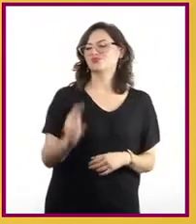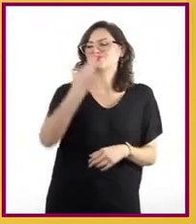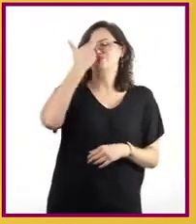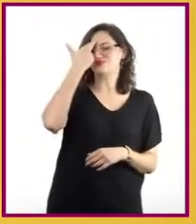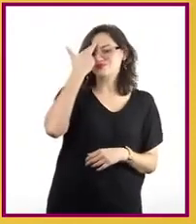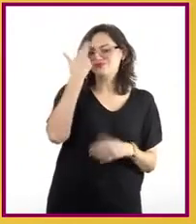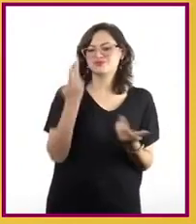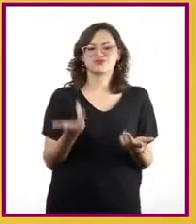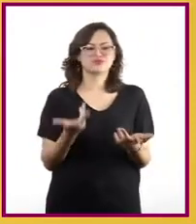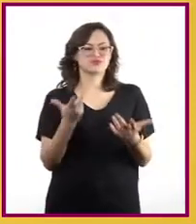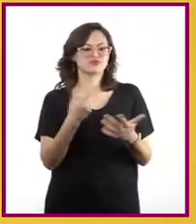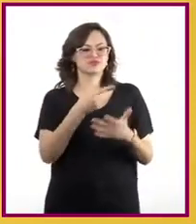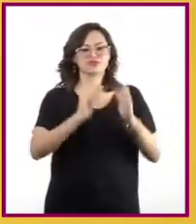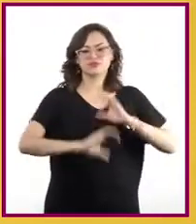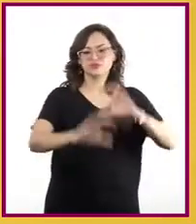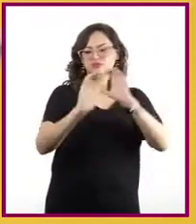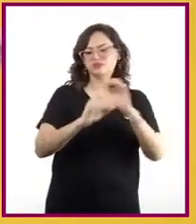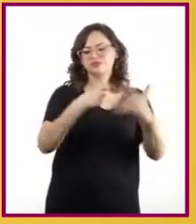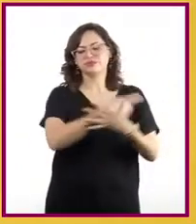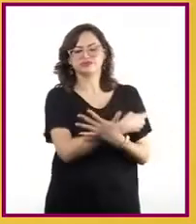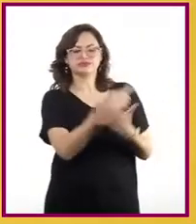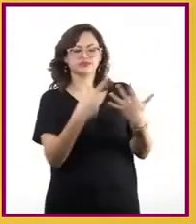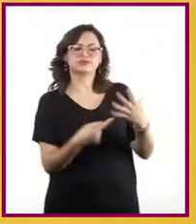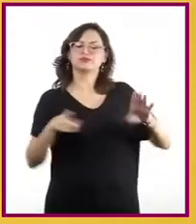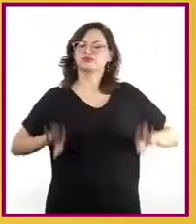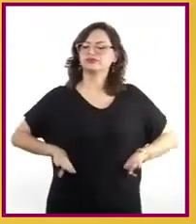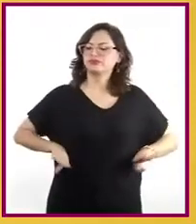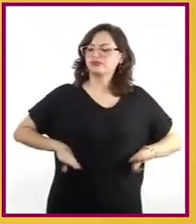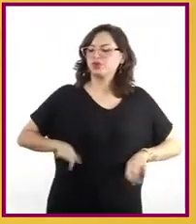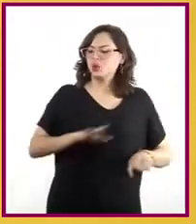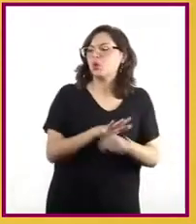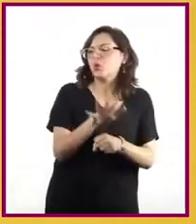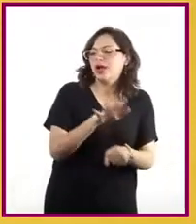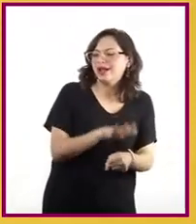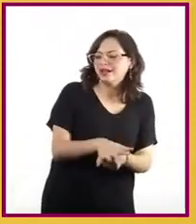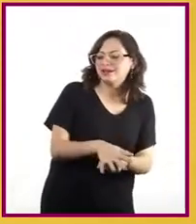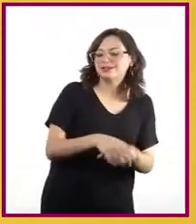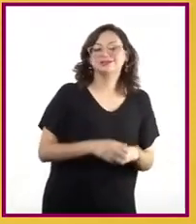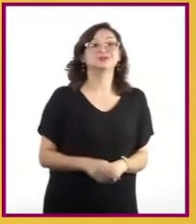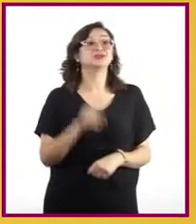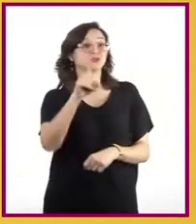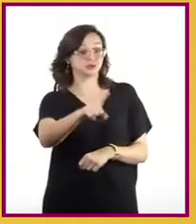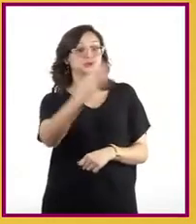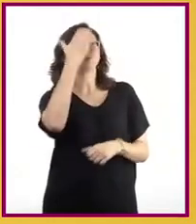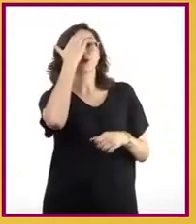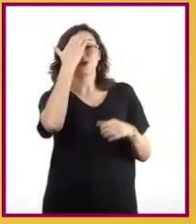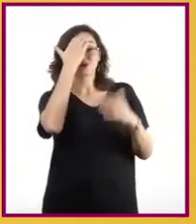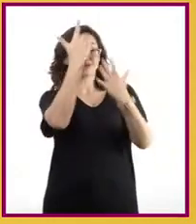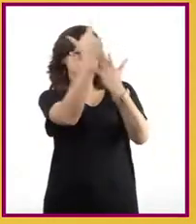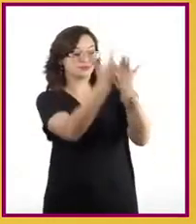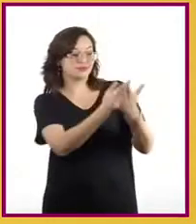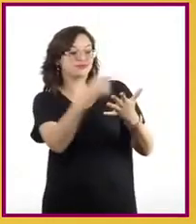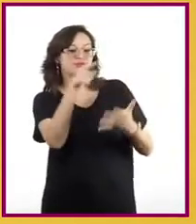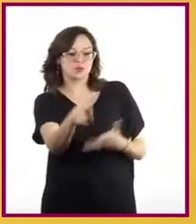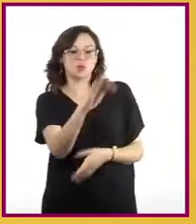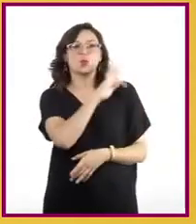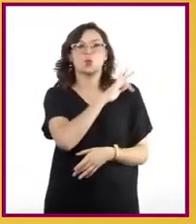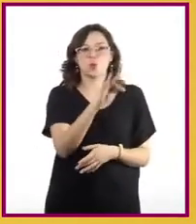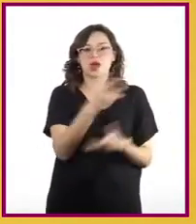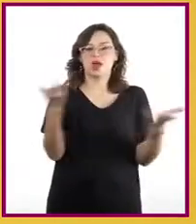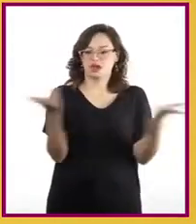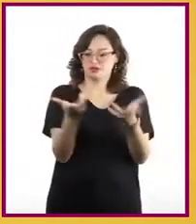opciones para realizar una canción? Ahora que las conocen, podrán empezar a crear con